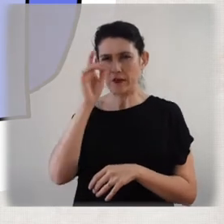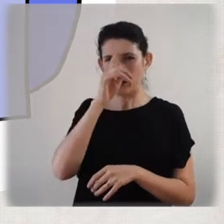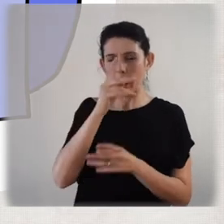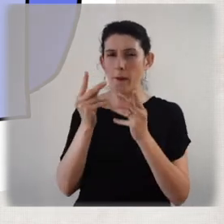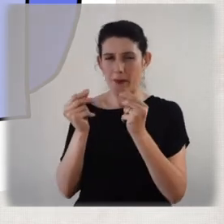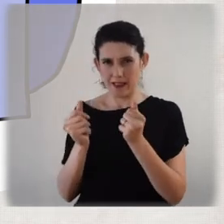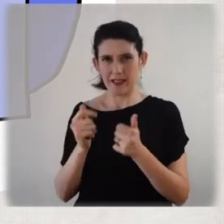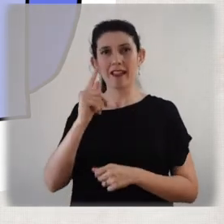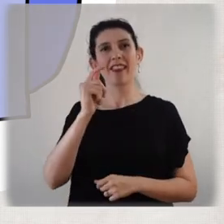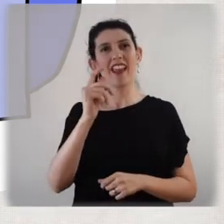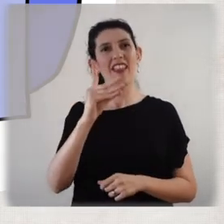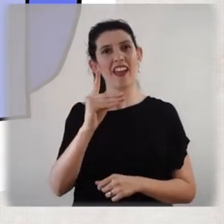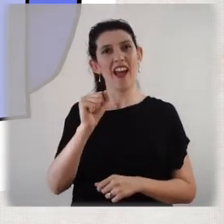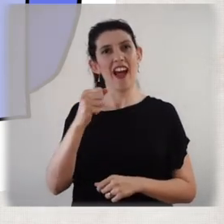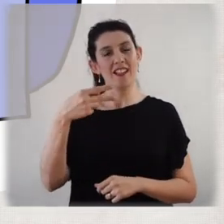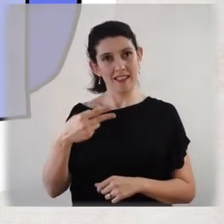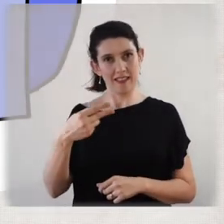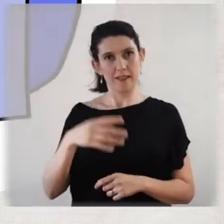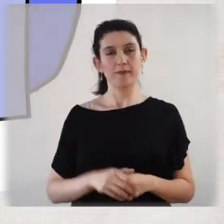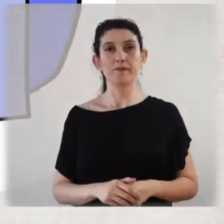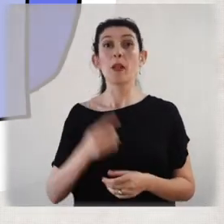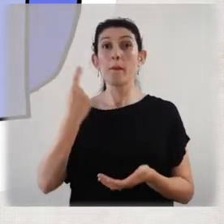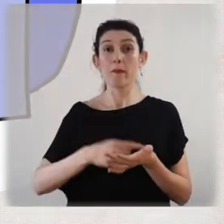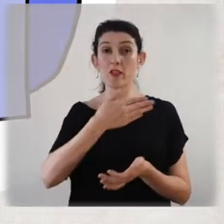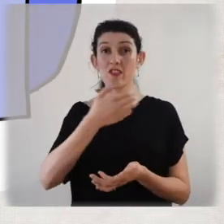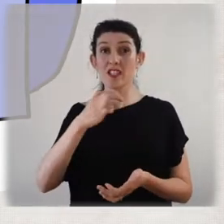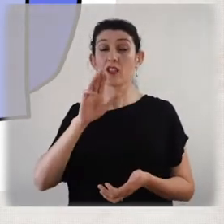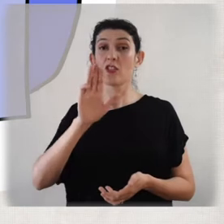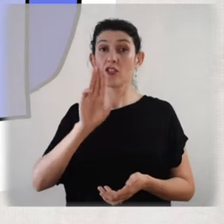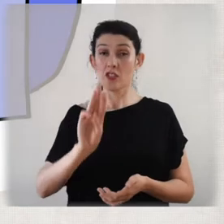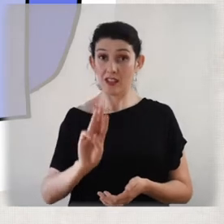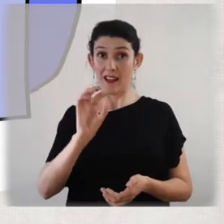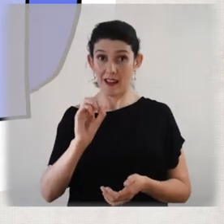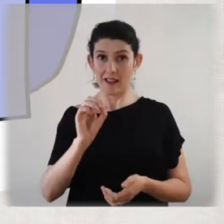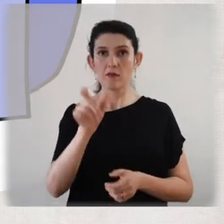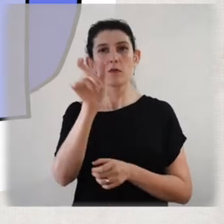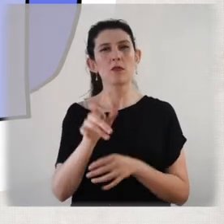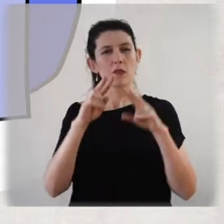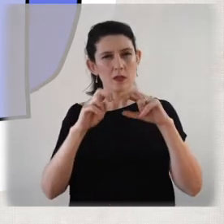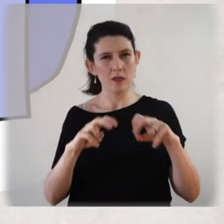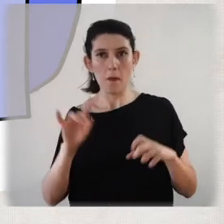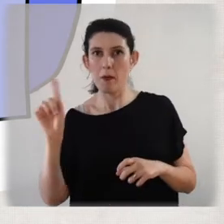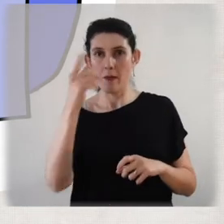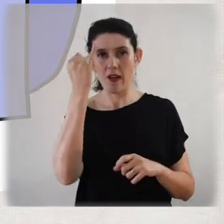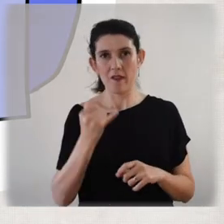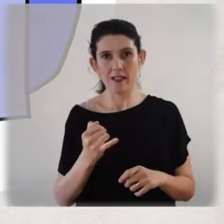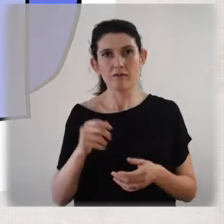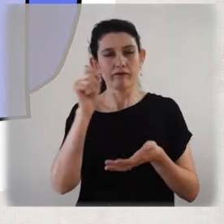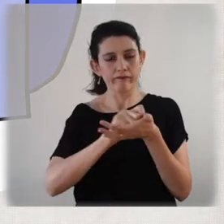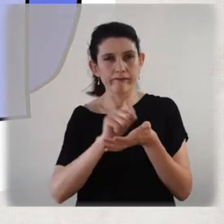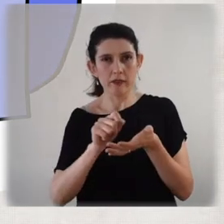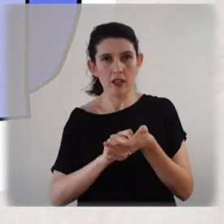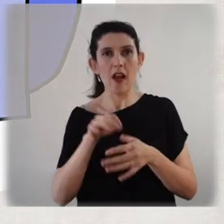1930, un investigador escribió por primera vez sobre la enfermedad hiperquinética de la infancia en niños que parecían necesitar estar en